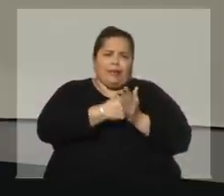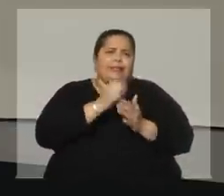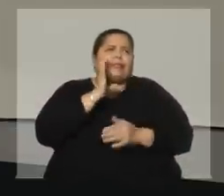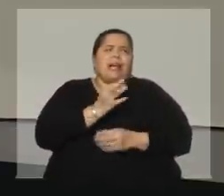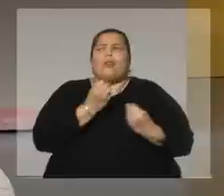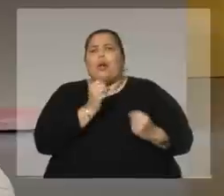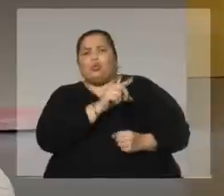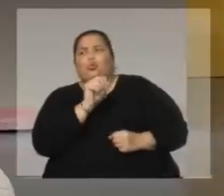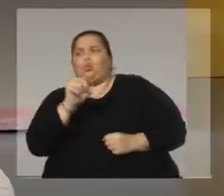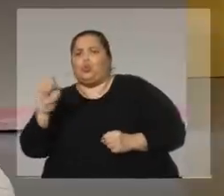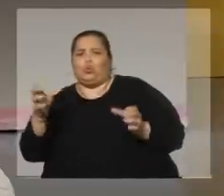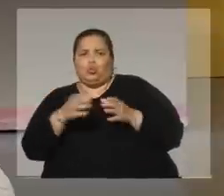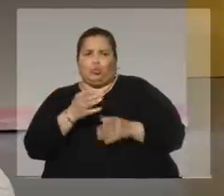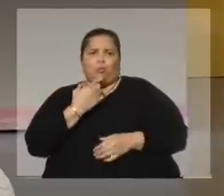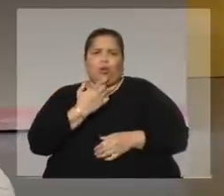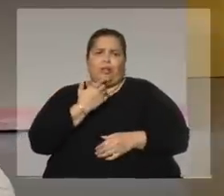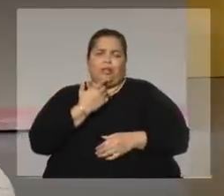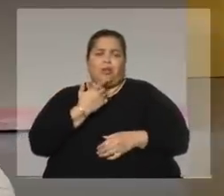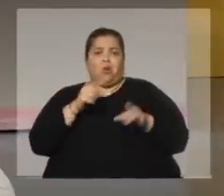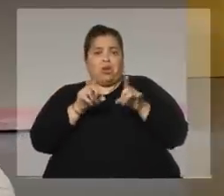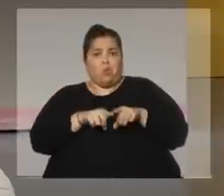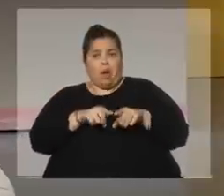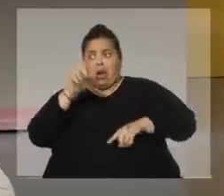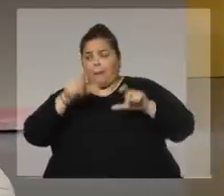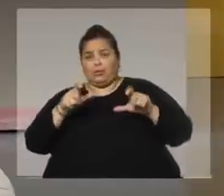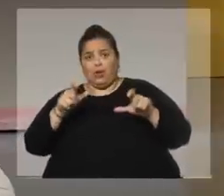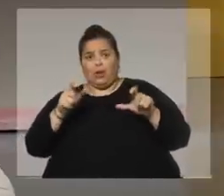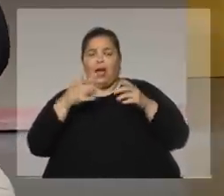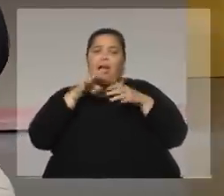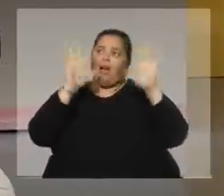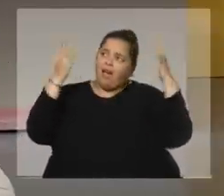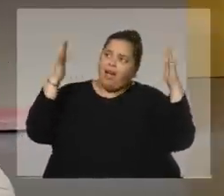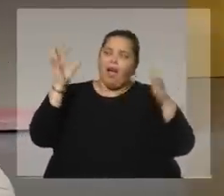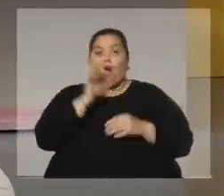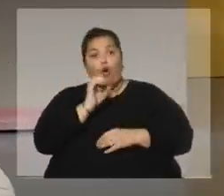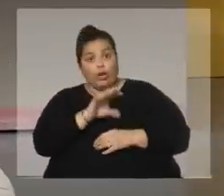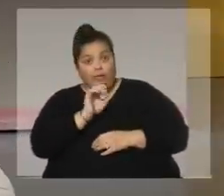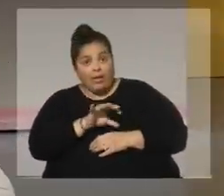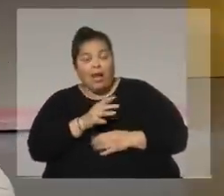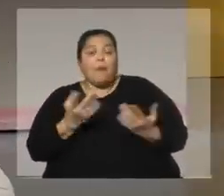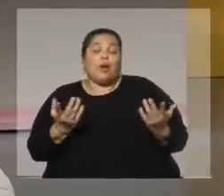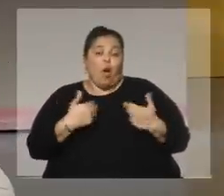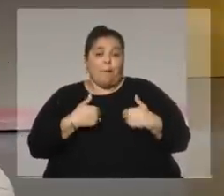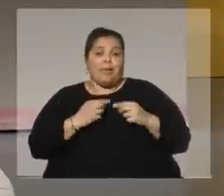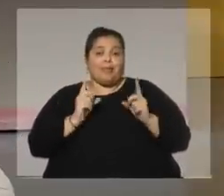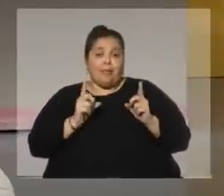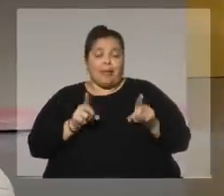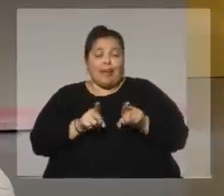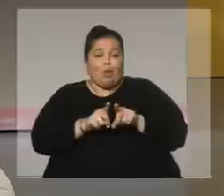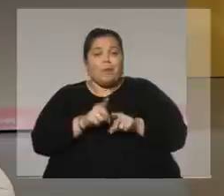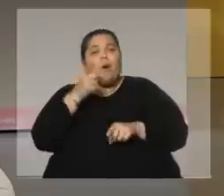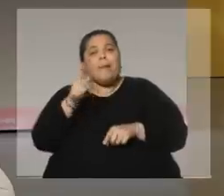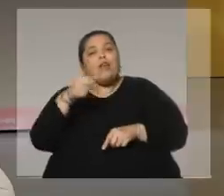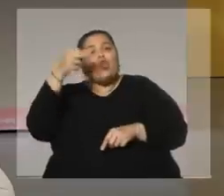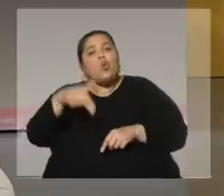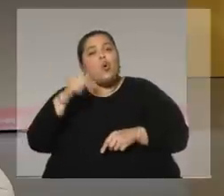es visible y sin embargo la gente aplaude o critica. Bueno, a mí me pasó exactamente lo mismo. Pero nunca pensé